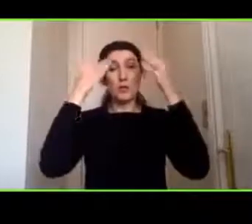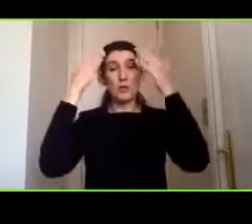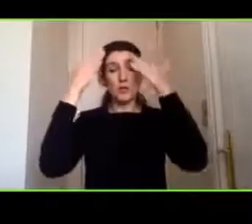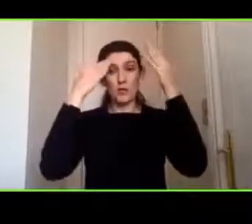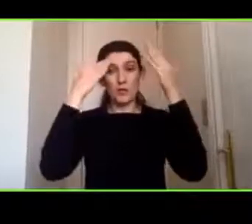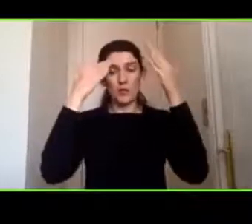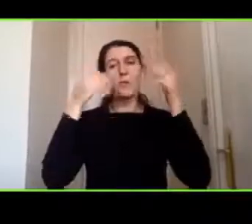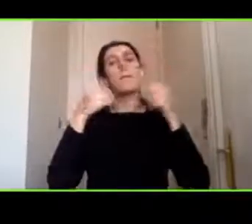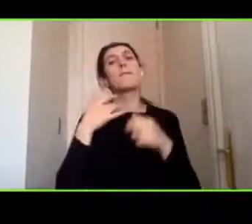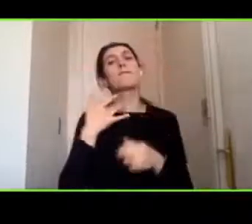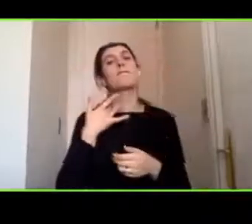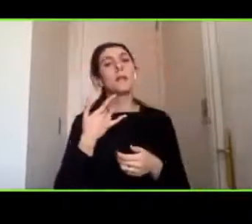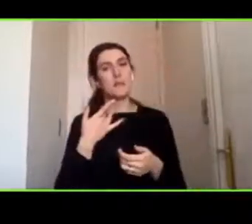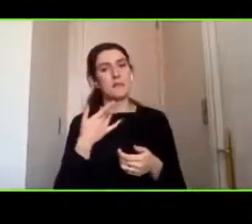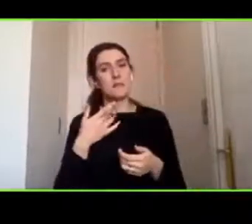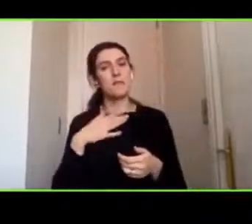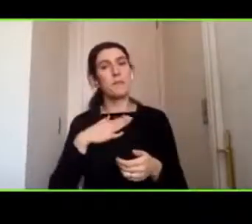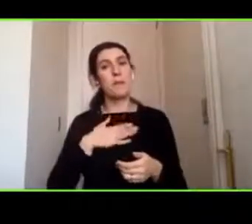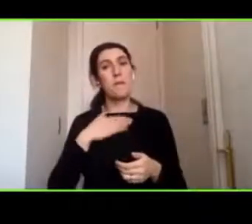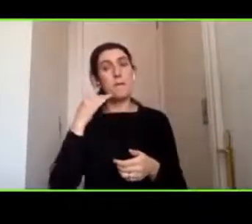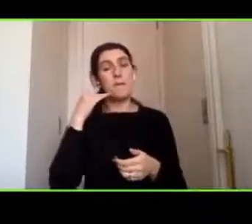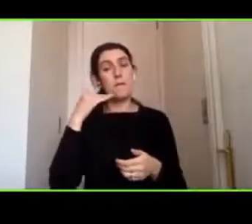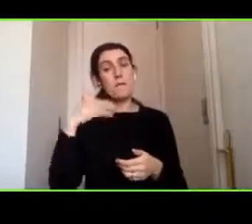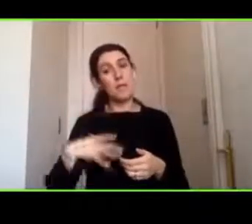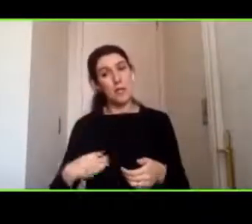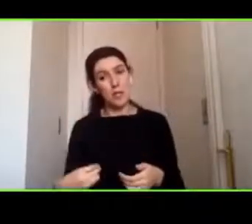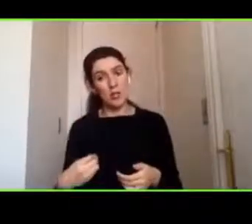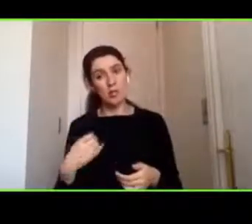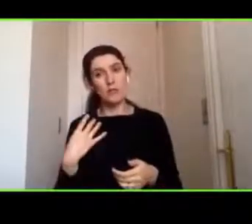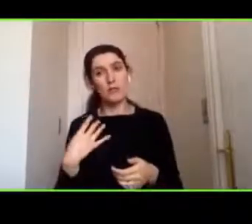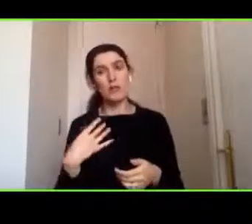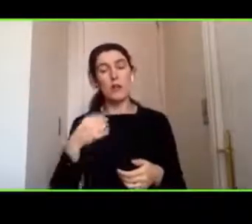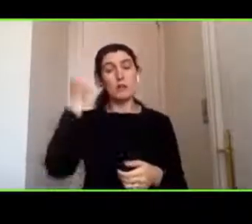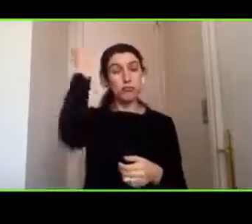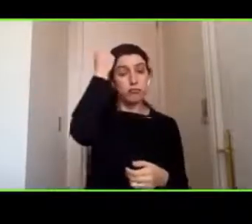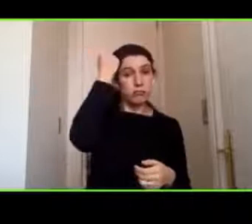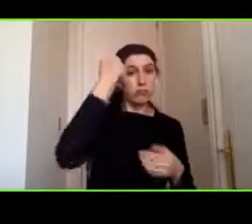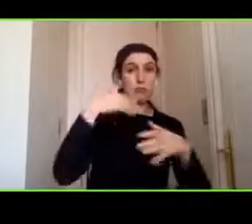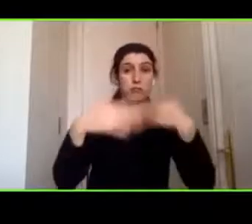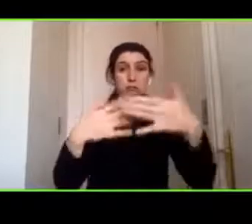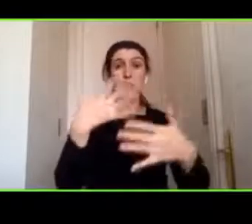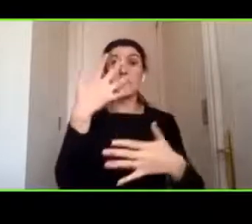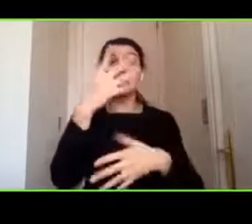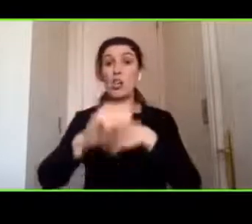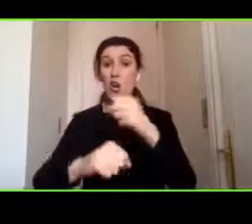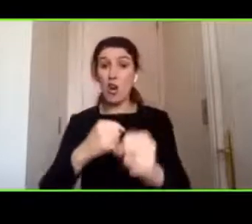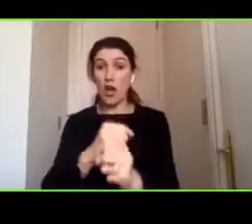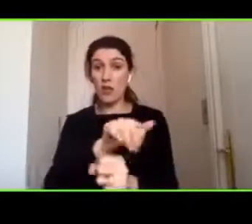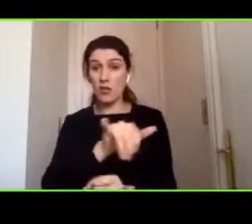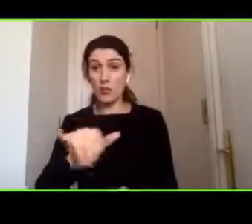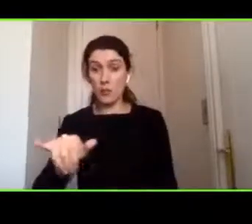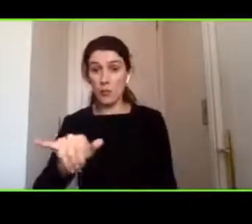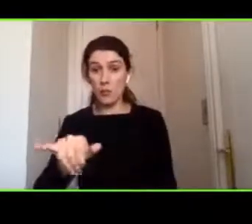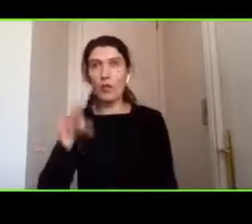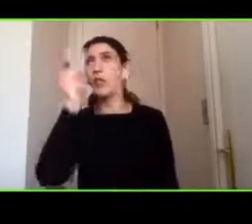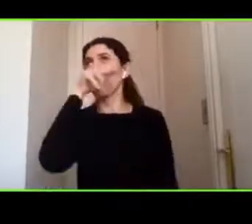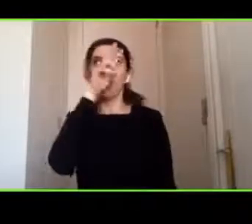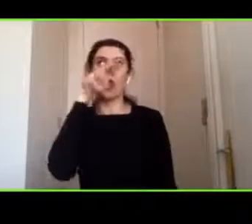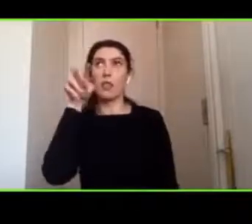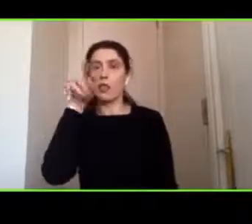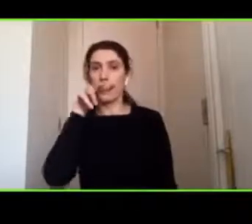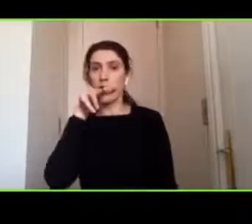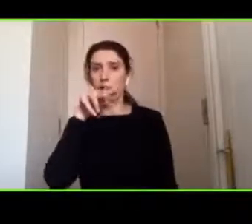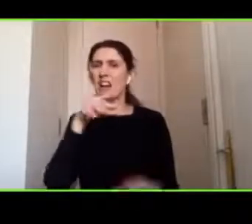mi niño cinco años después de una lesión es producto del TEC o no